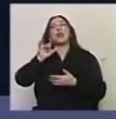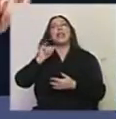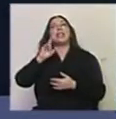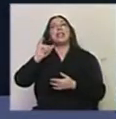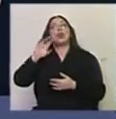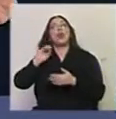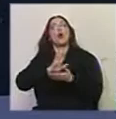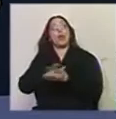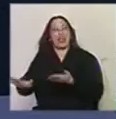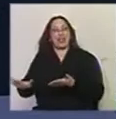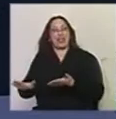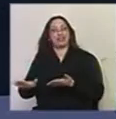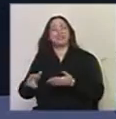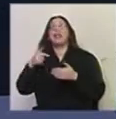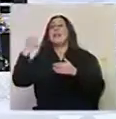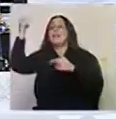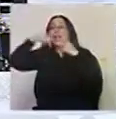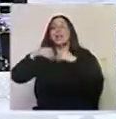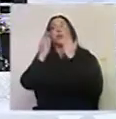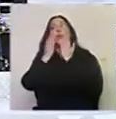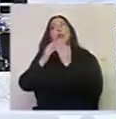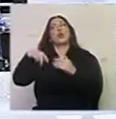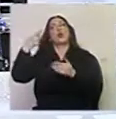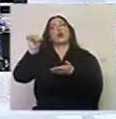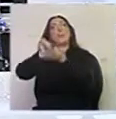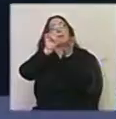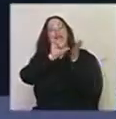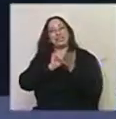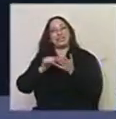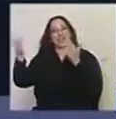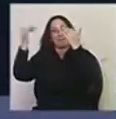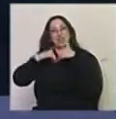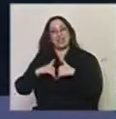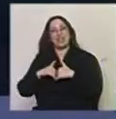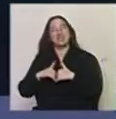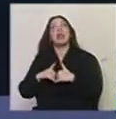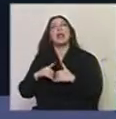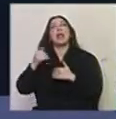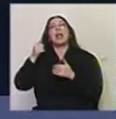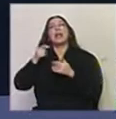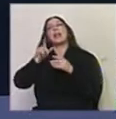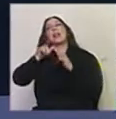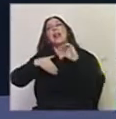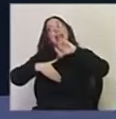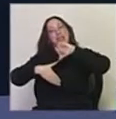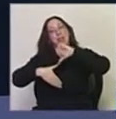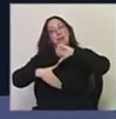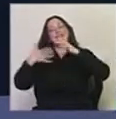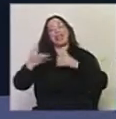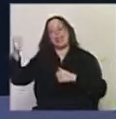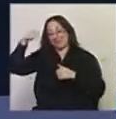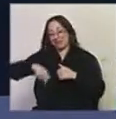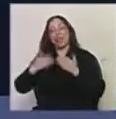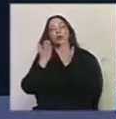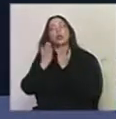y estamos teniendo estudiantes de otros países. En este momento estamos teniendo bastantes postulaciones de Latinoamérica que se quieren venir a estudiar